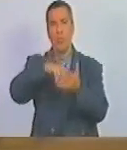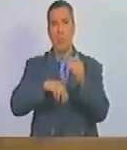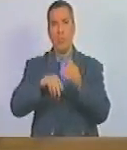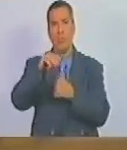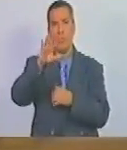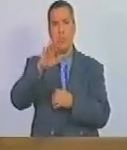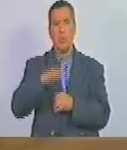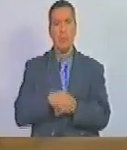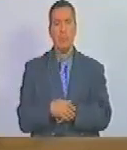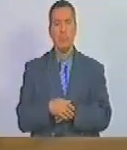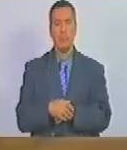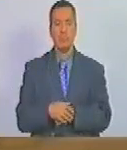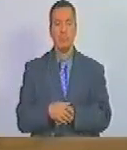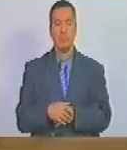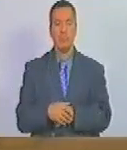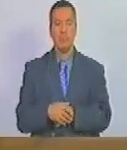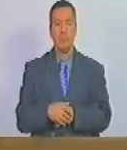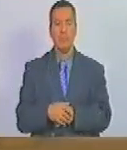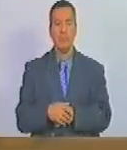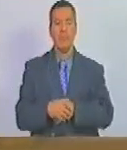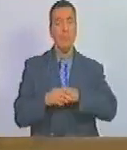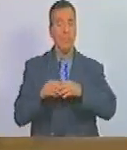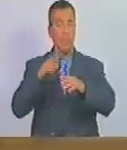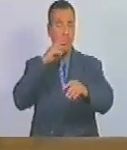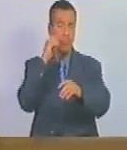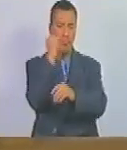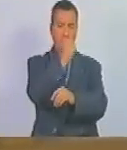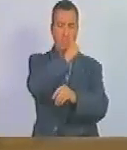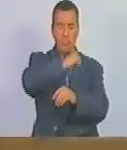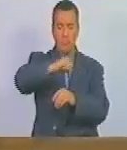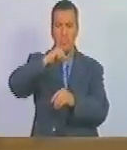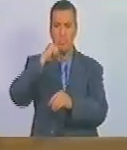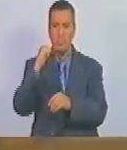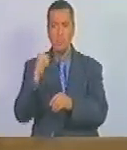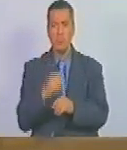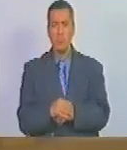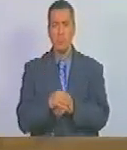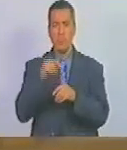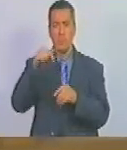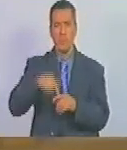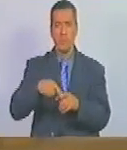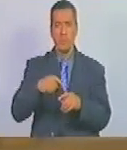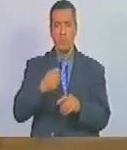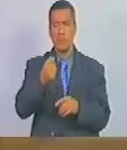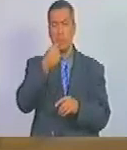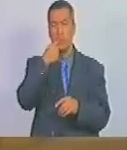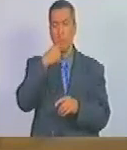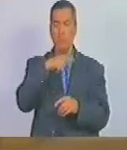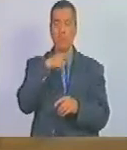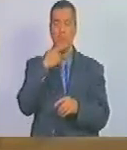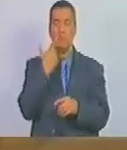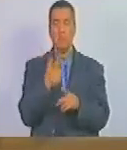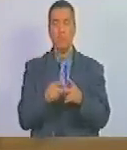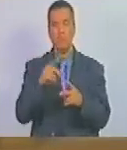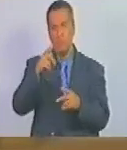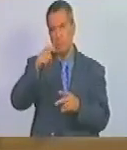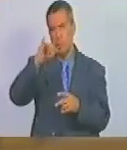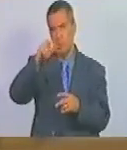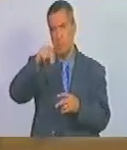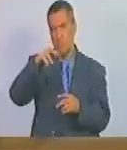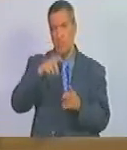cuando fue asesinado envenenado por el sionismo